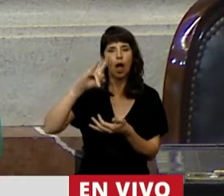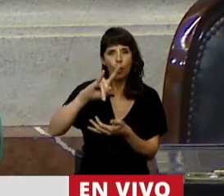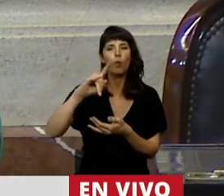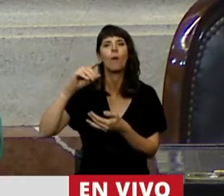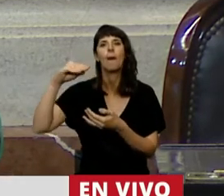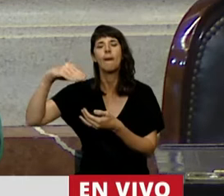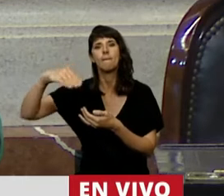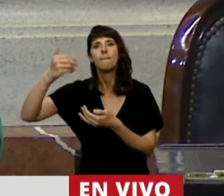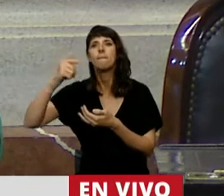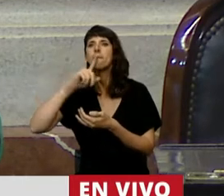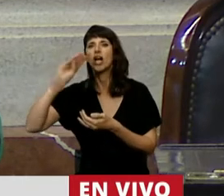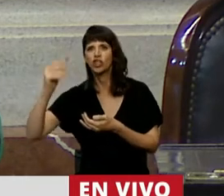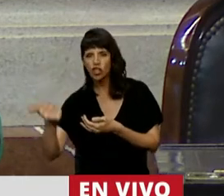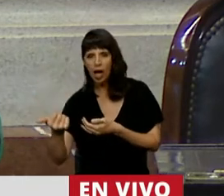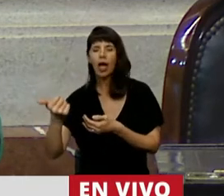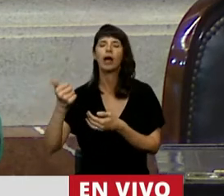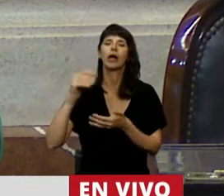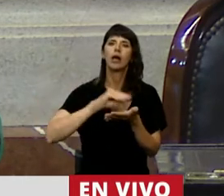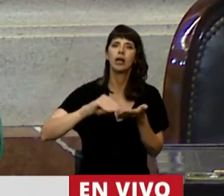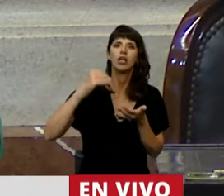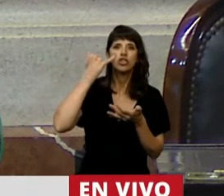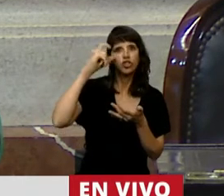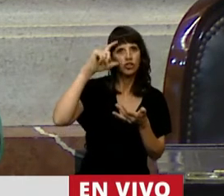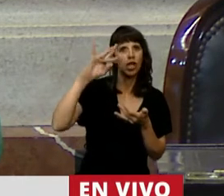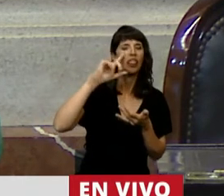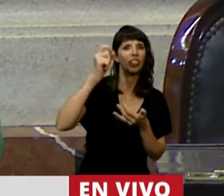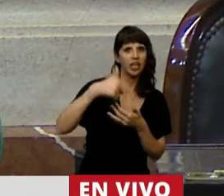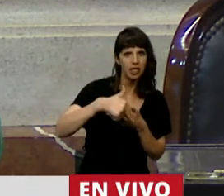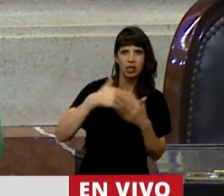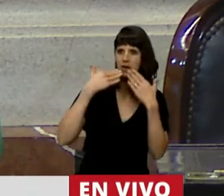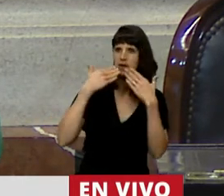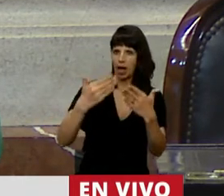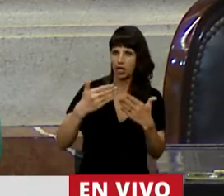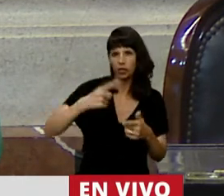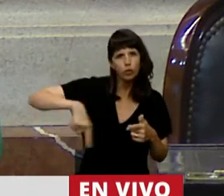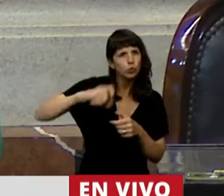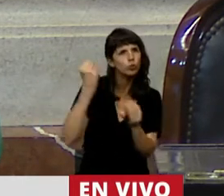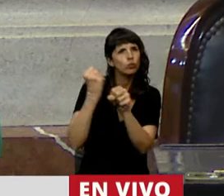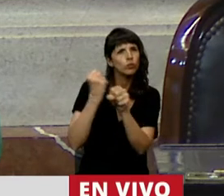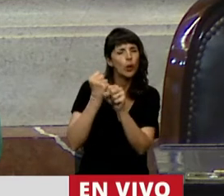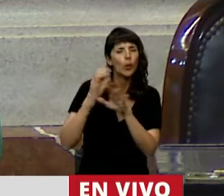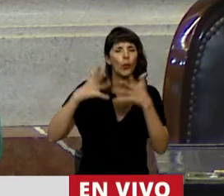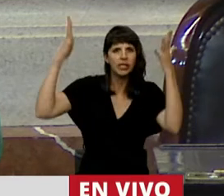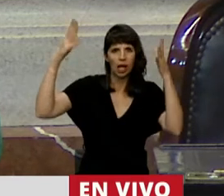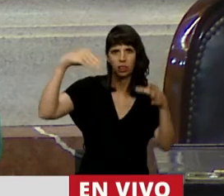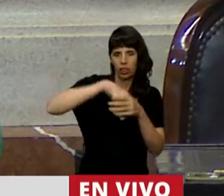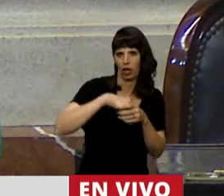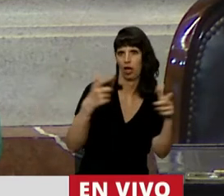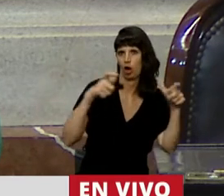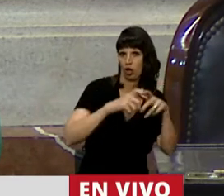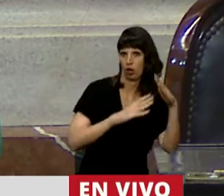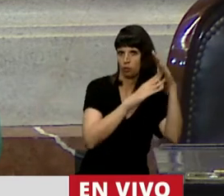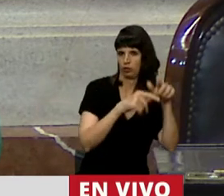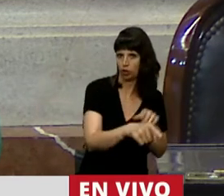Bailar y del diputado Pablo Sheldin por el excelente trabajo que hicieron en el plenario de comisiones generando un